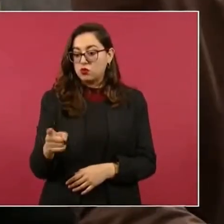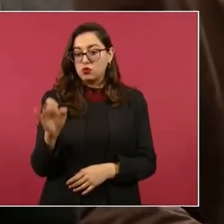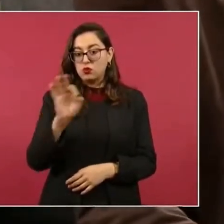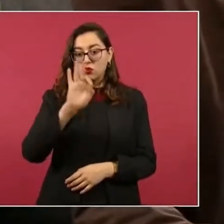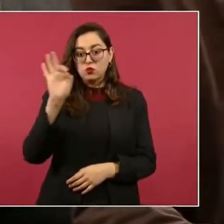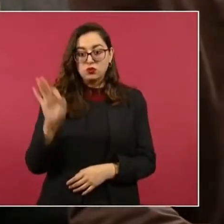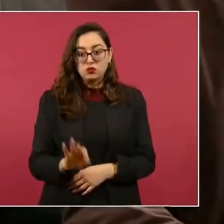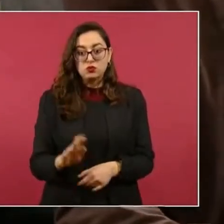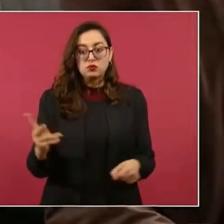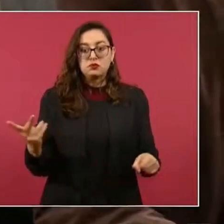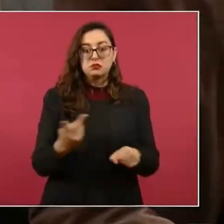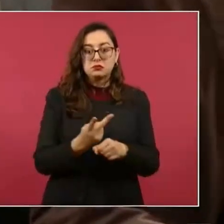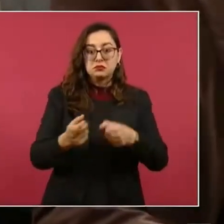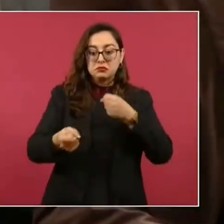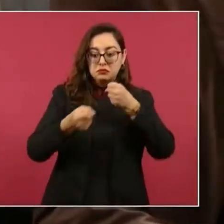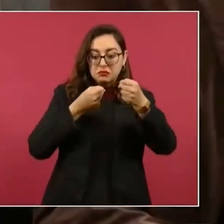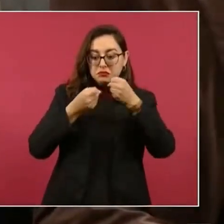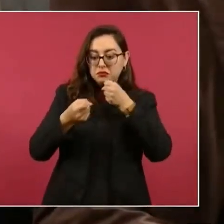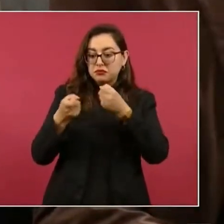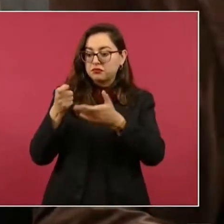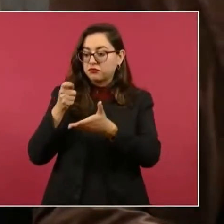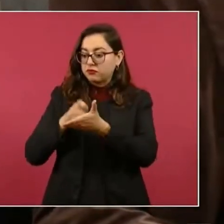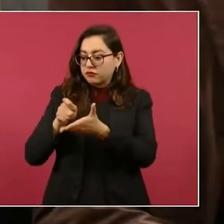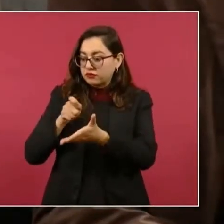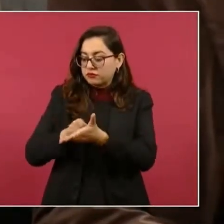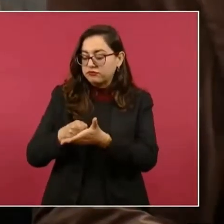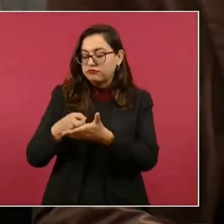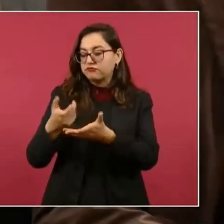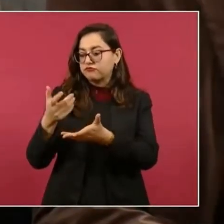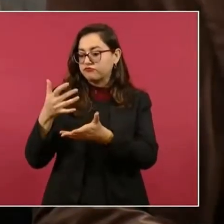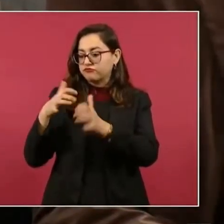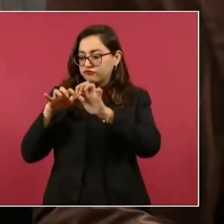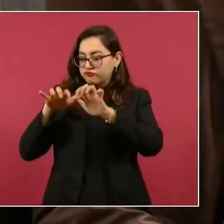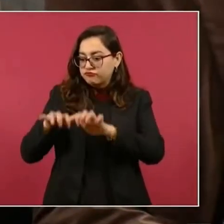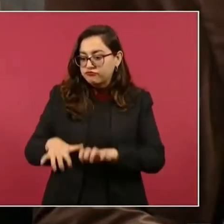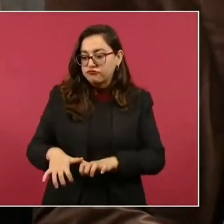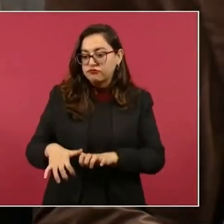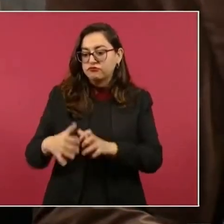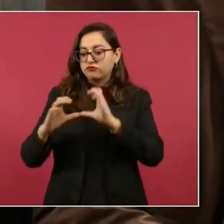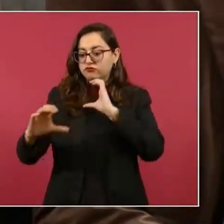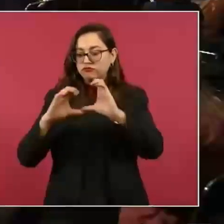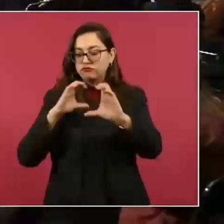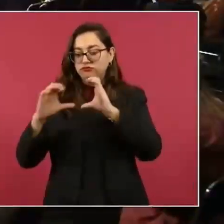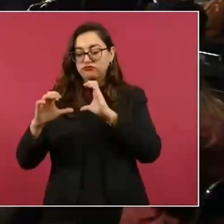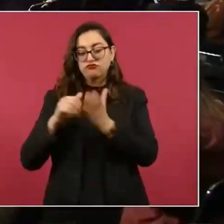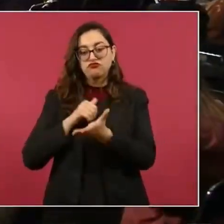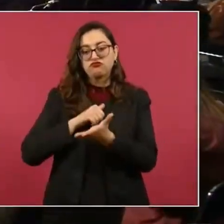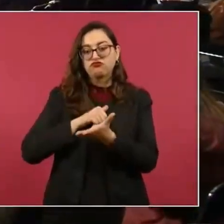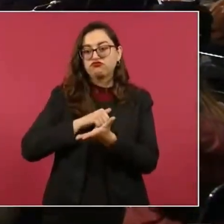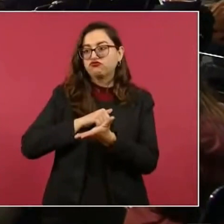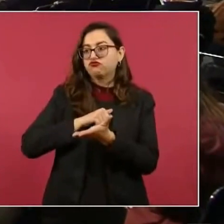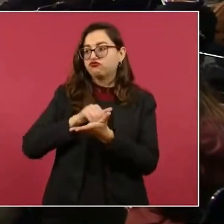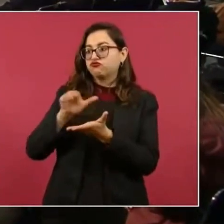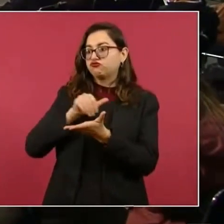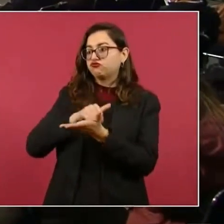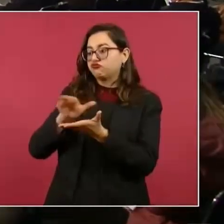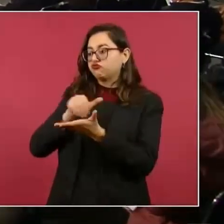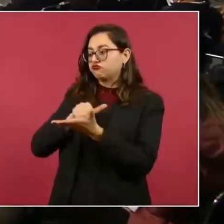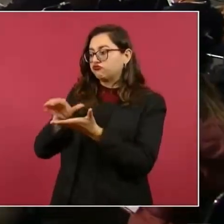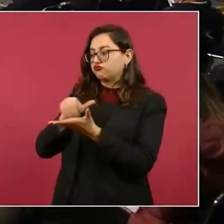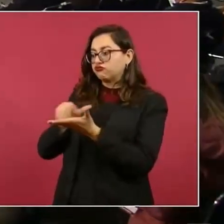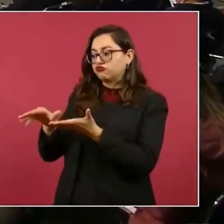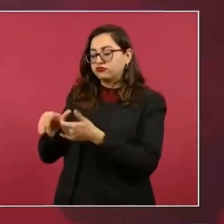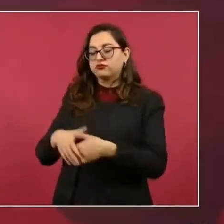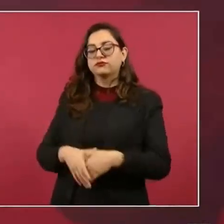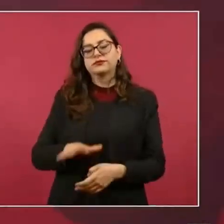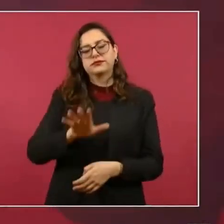editores, reporteros y gente que se dedica a las cuestiones de la comunicación. Pues yo soy partidario de